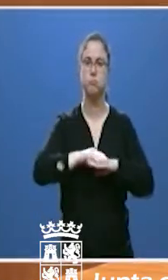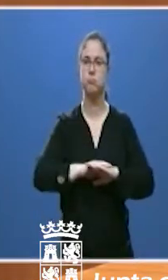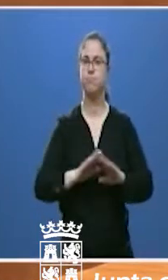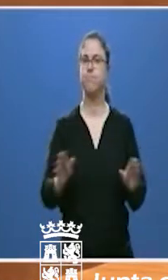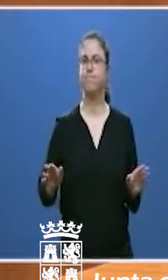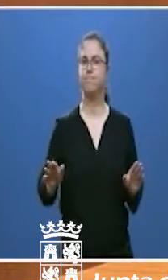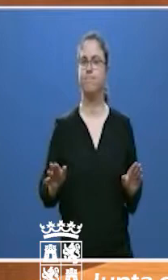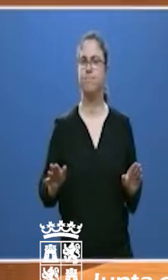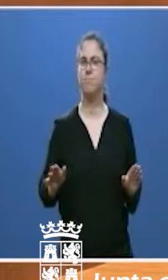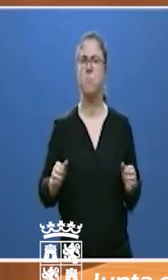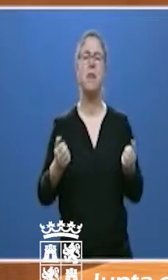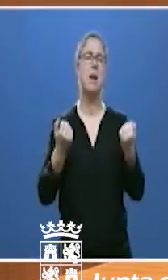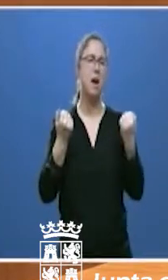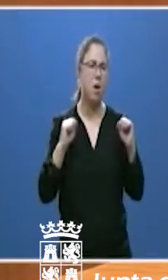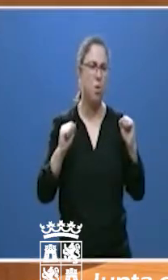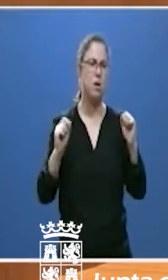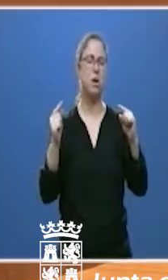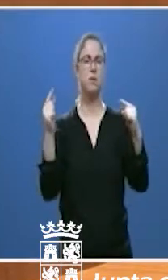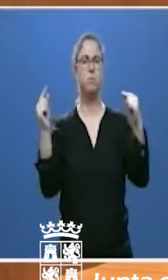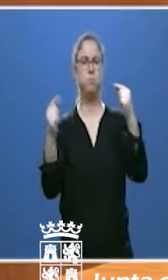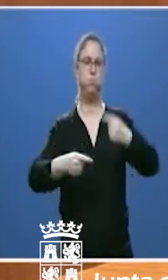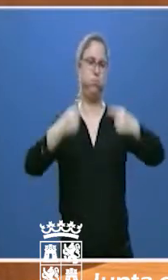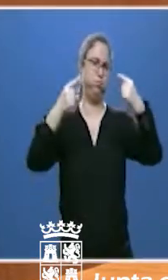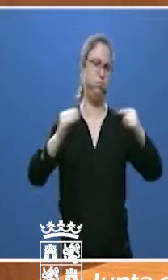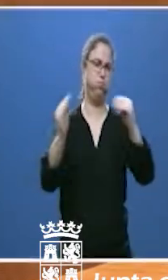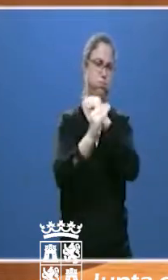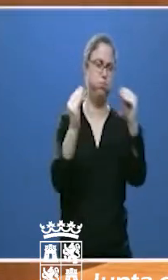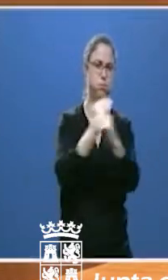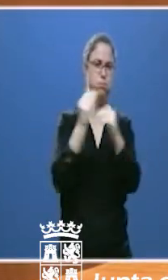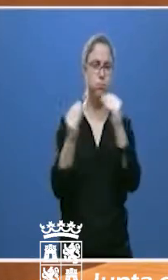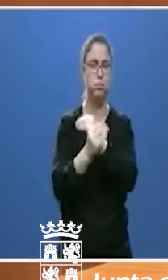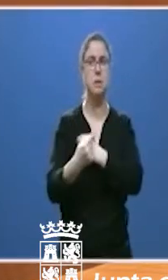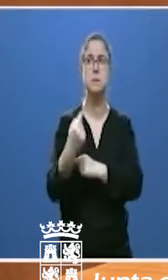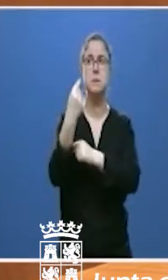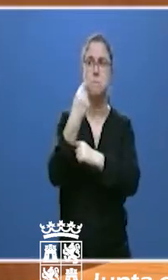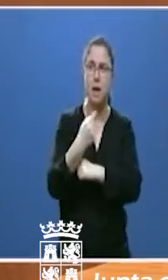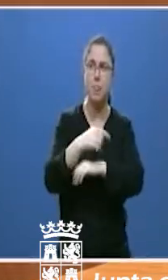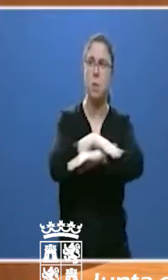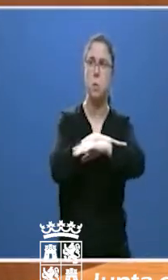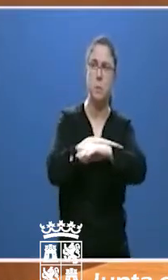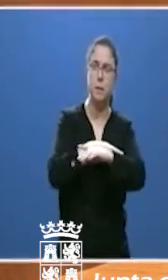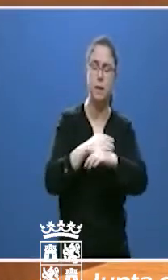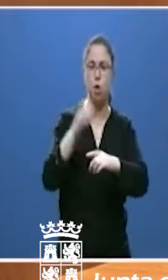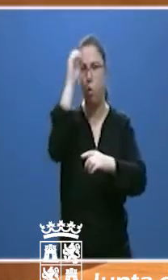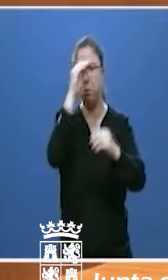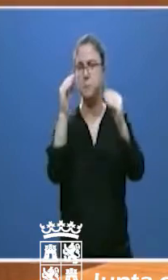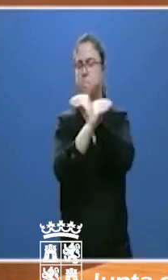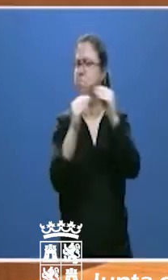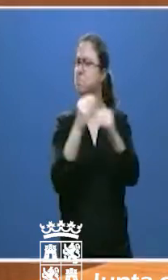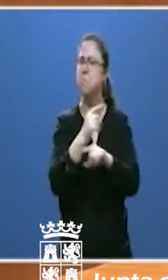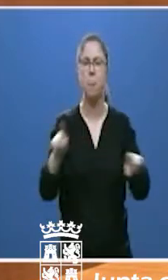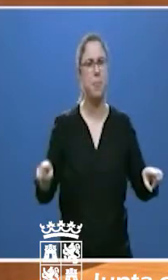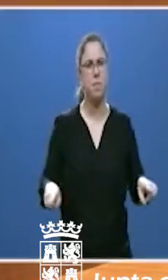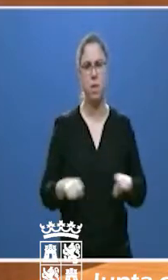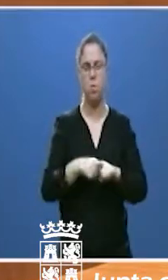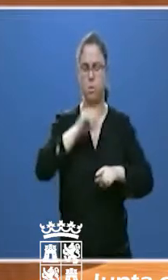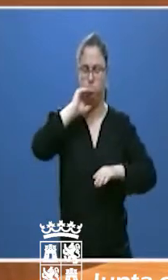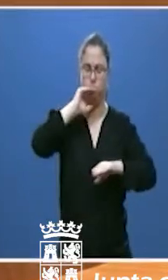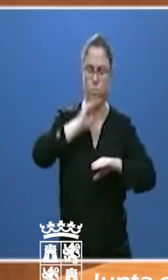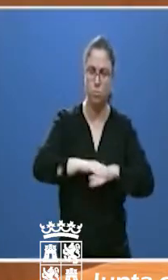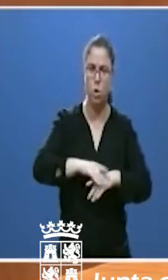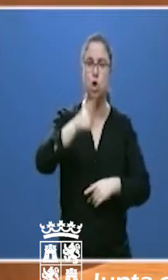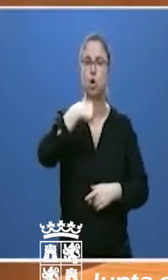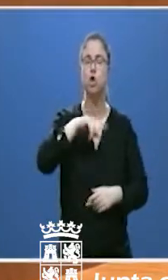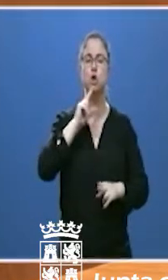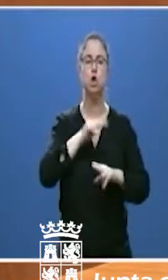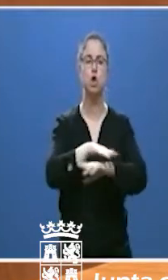encima de nuestras discrepancias con las instrucciones de las autoridades centrales. Hemos demostrado ser Estado de manera